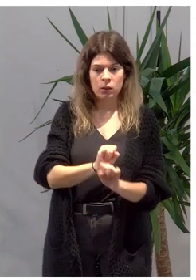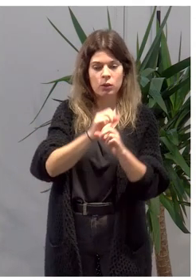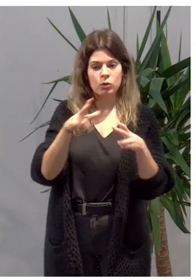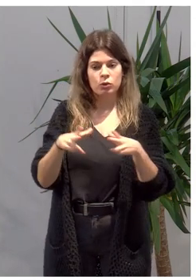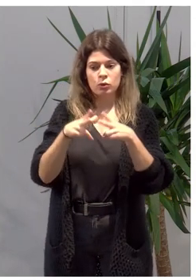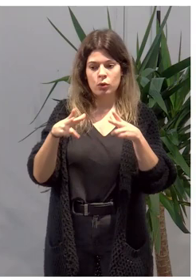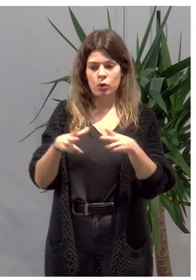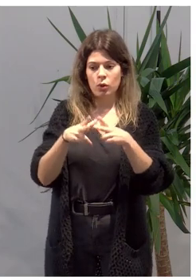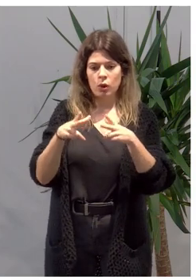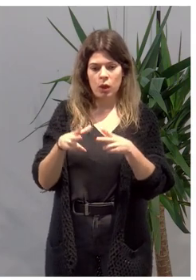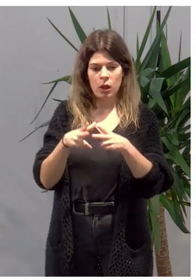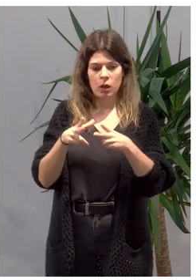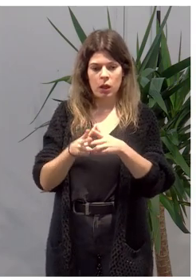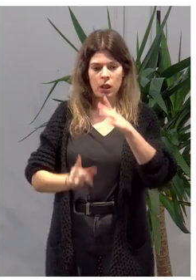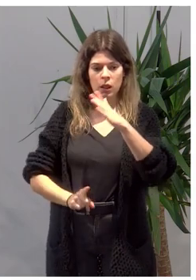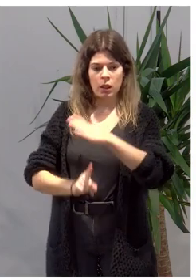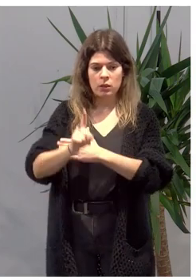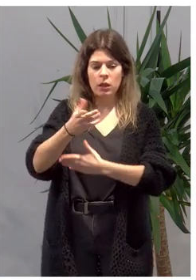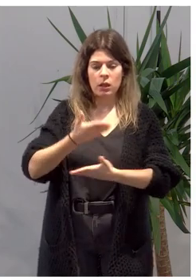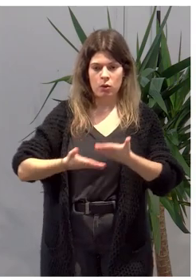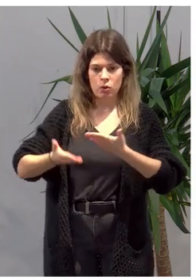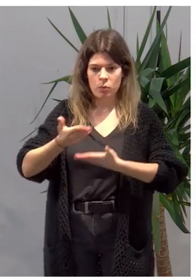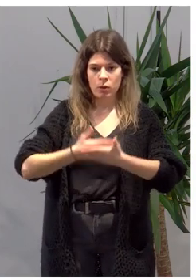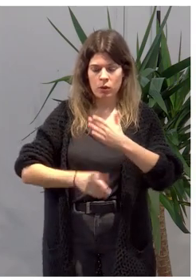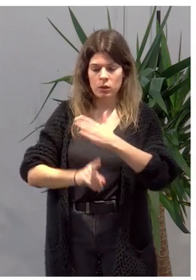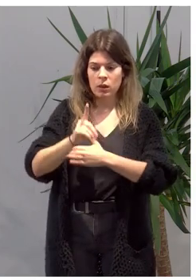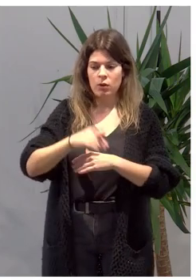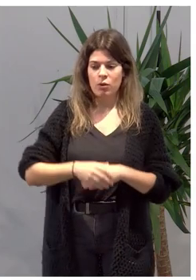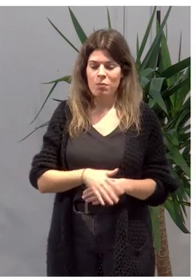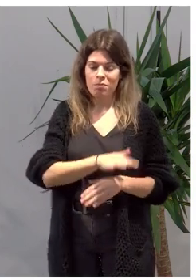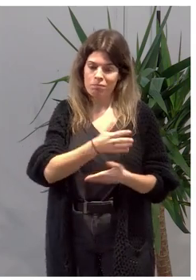y cooperacional de desarrollo. Bueno, pues